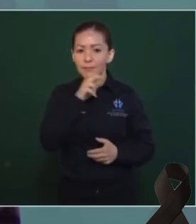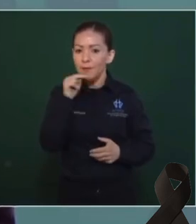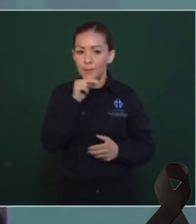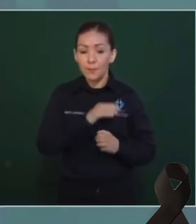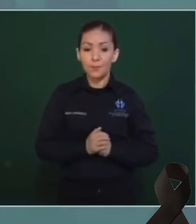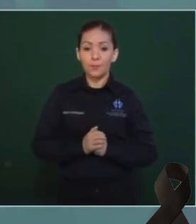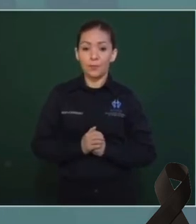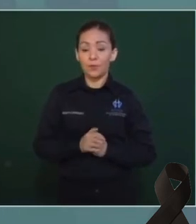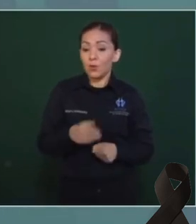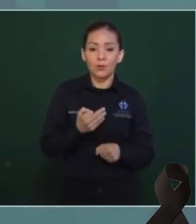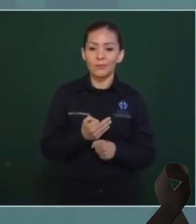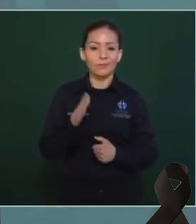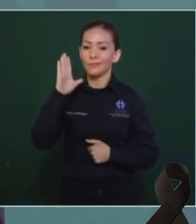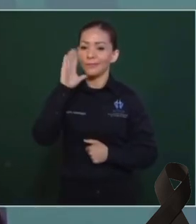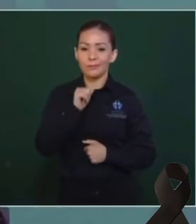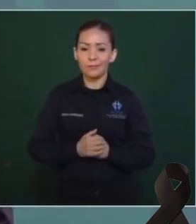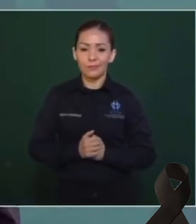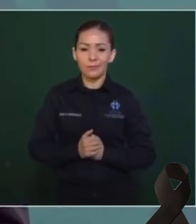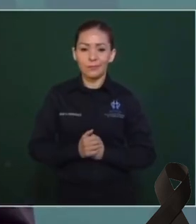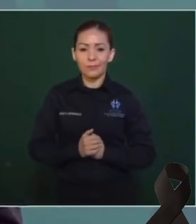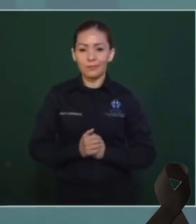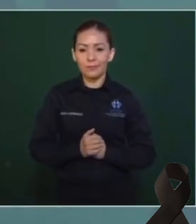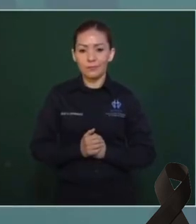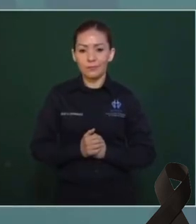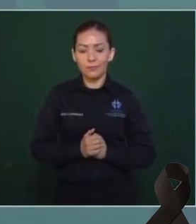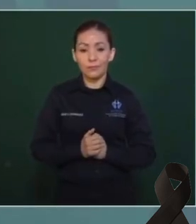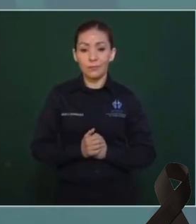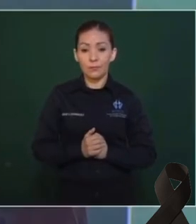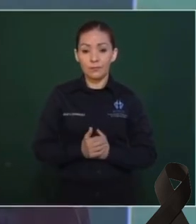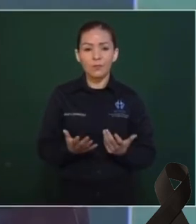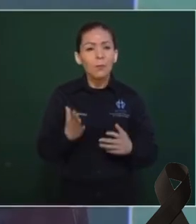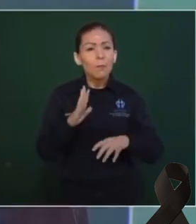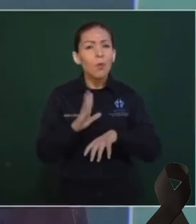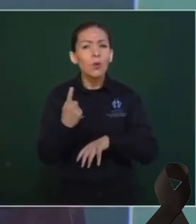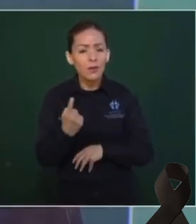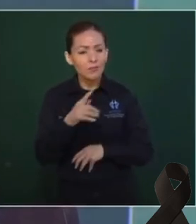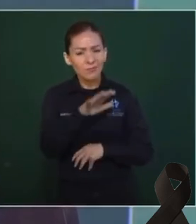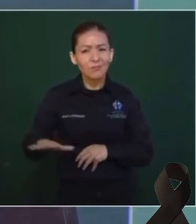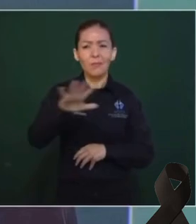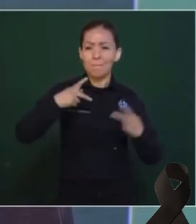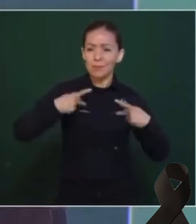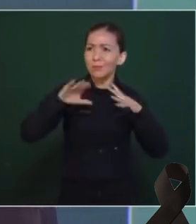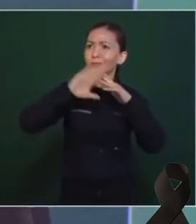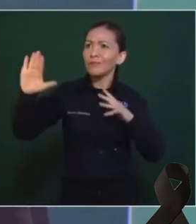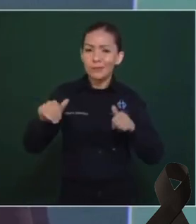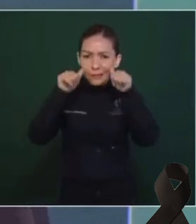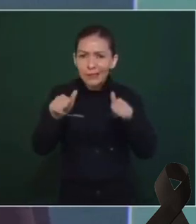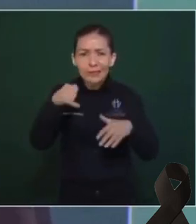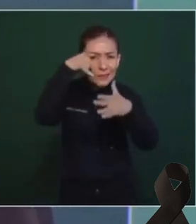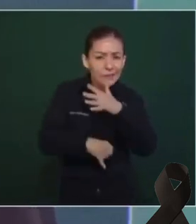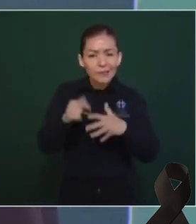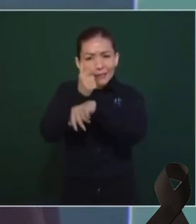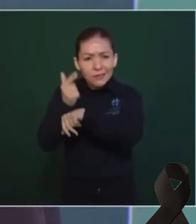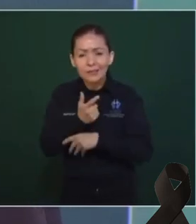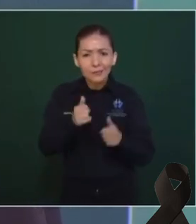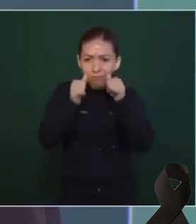No se ha podido lograr que se atiendan las causas que originan el fenómeno migratorio.